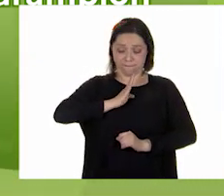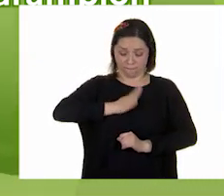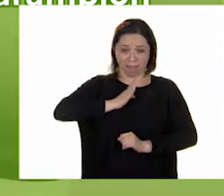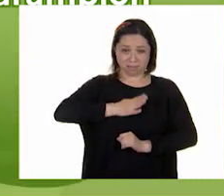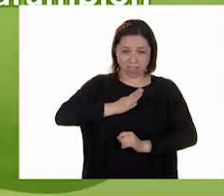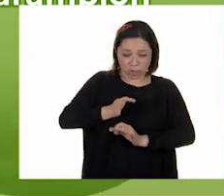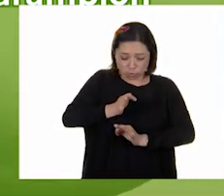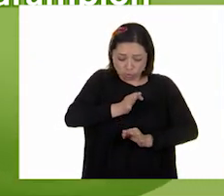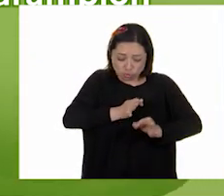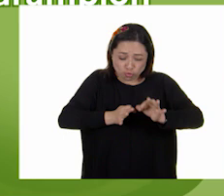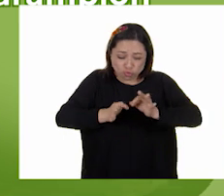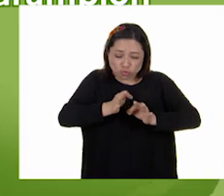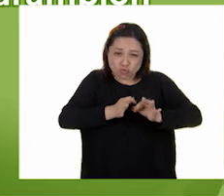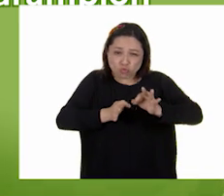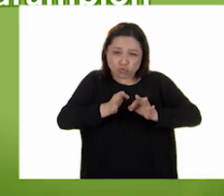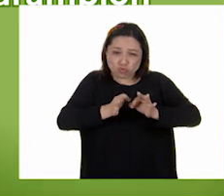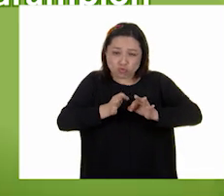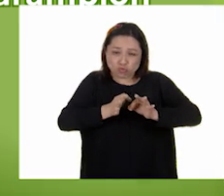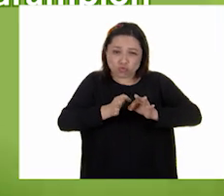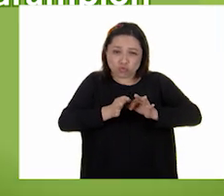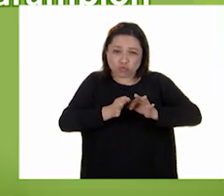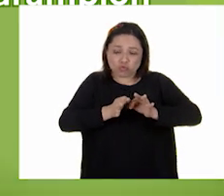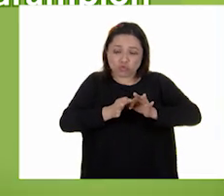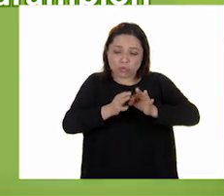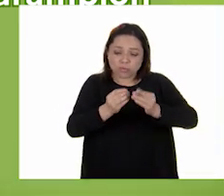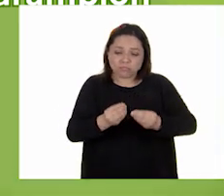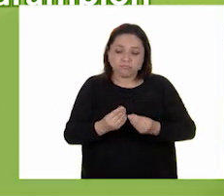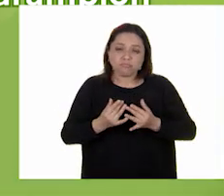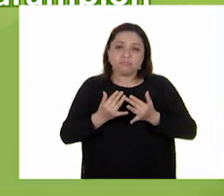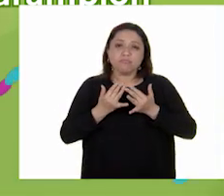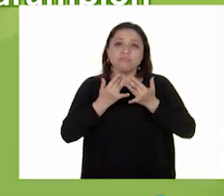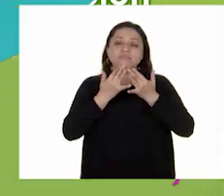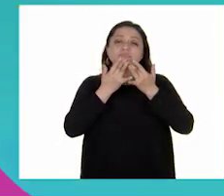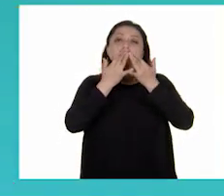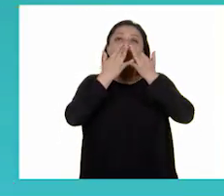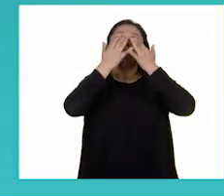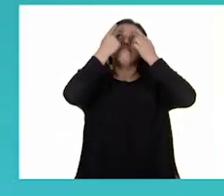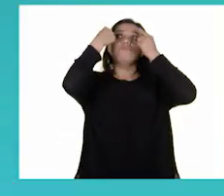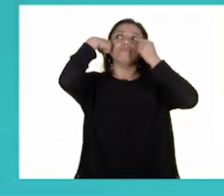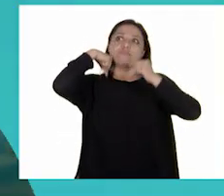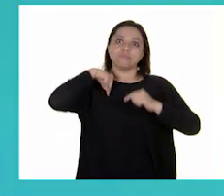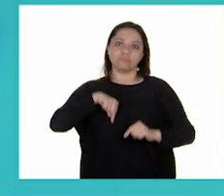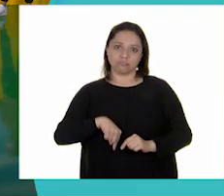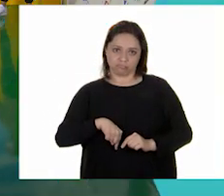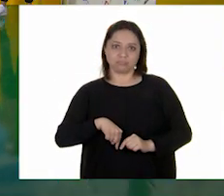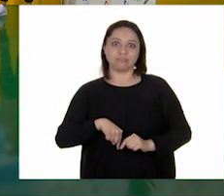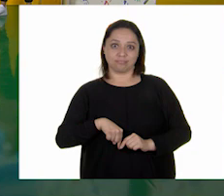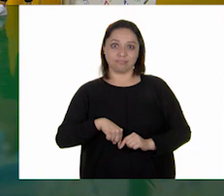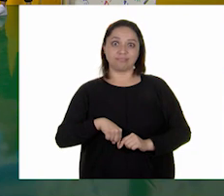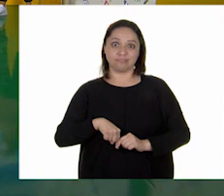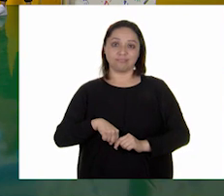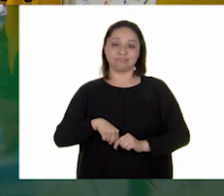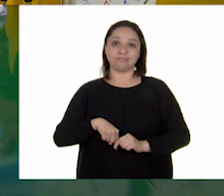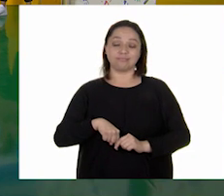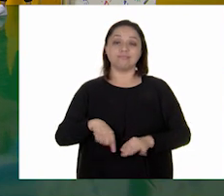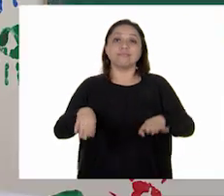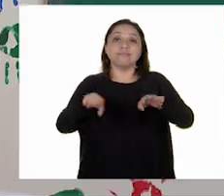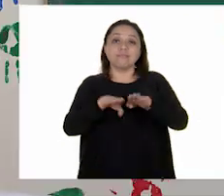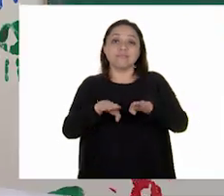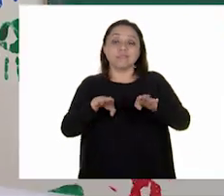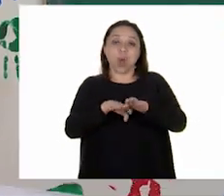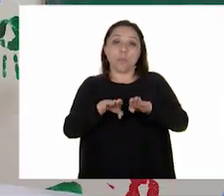propaga a través de gotitas respiratorias. Sí, y como estas, se van a producir a través de los